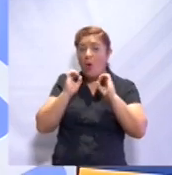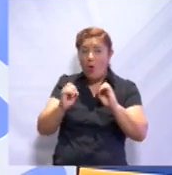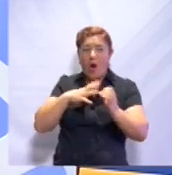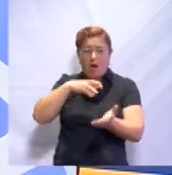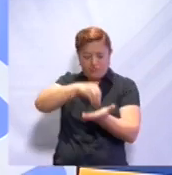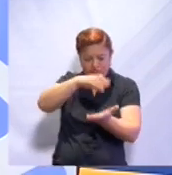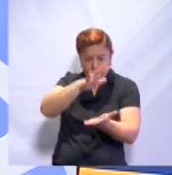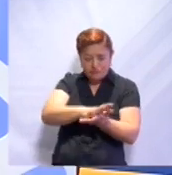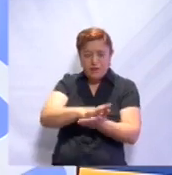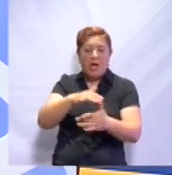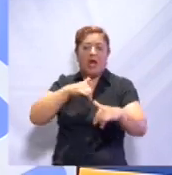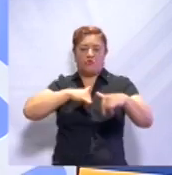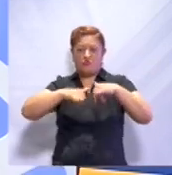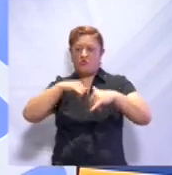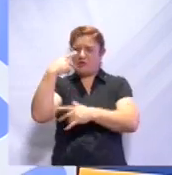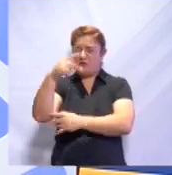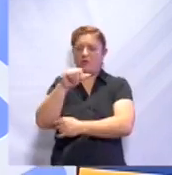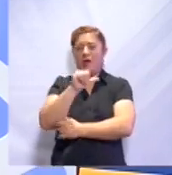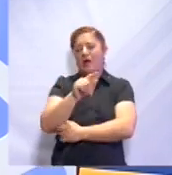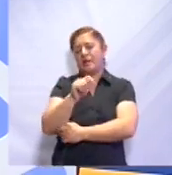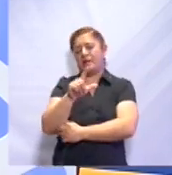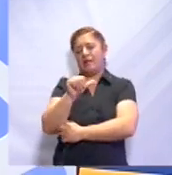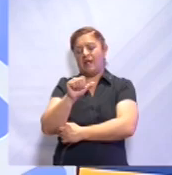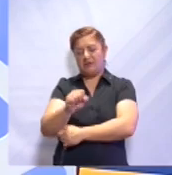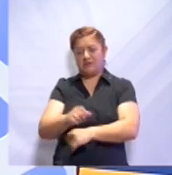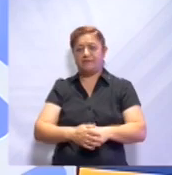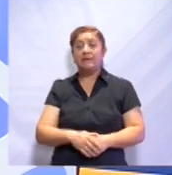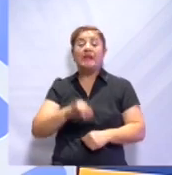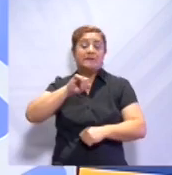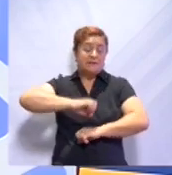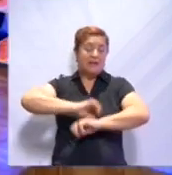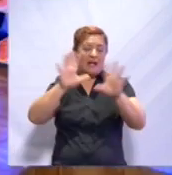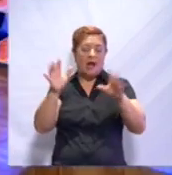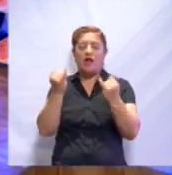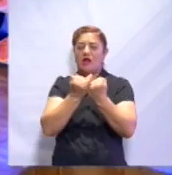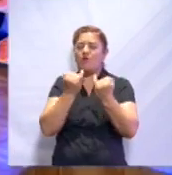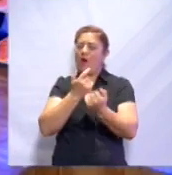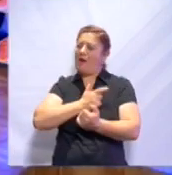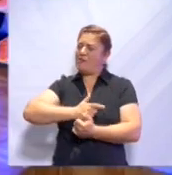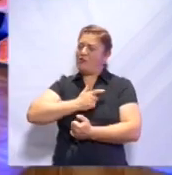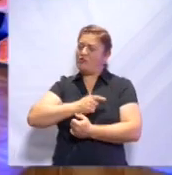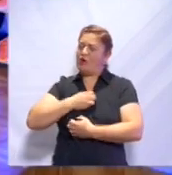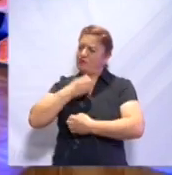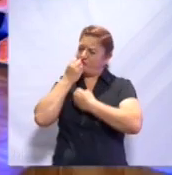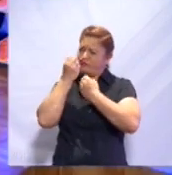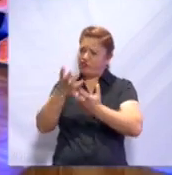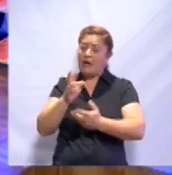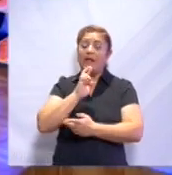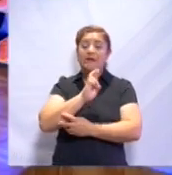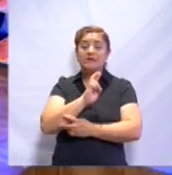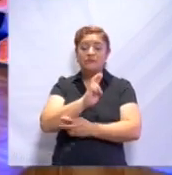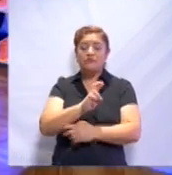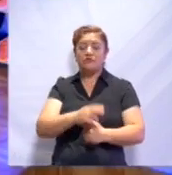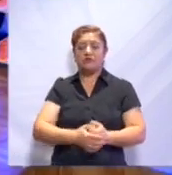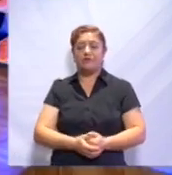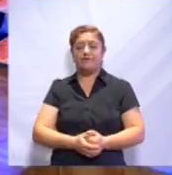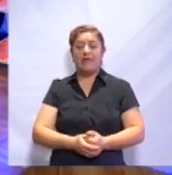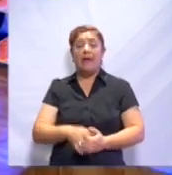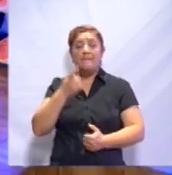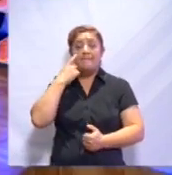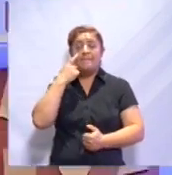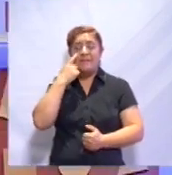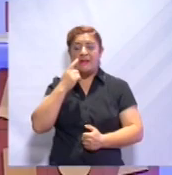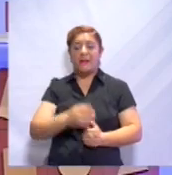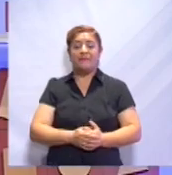como en tu libro El Atlas. Claro que sí, Dani. ¿Sabes qué? También me gustaría complementar la respuesta. Fíjate que en los